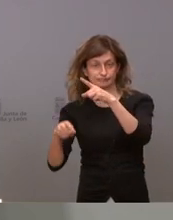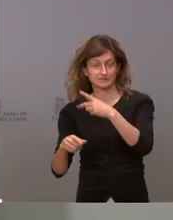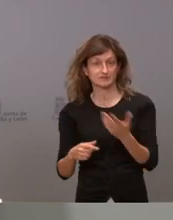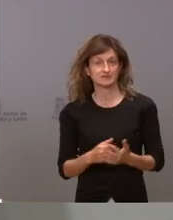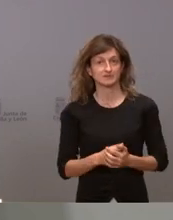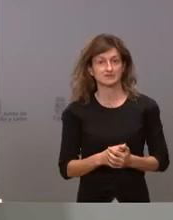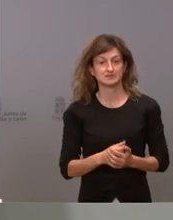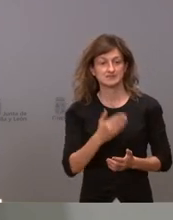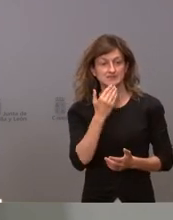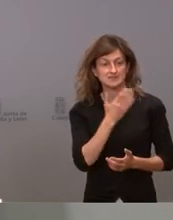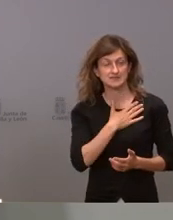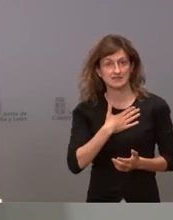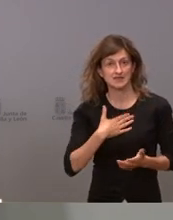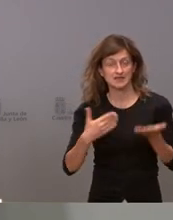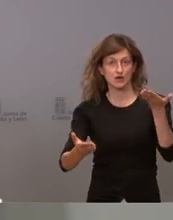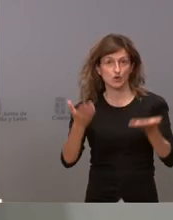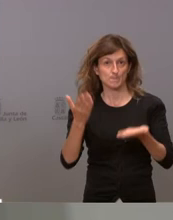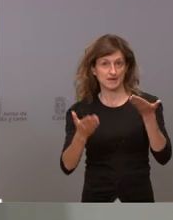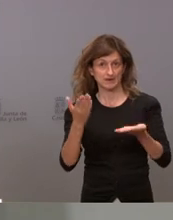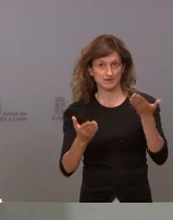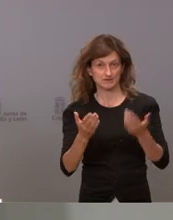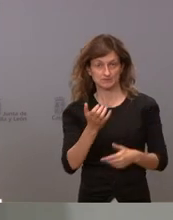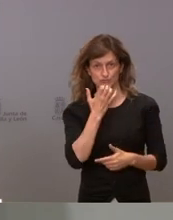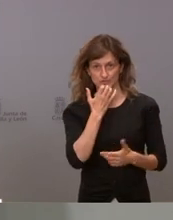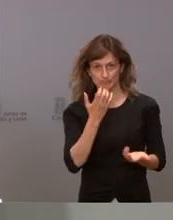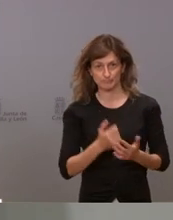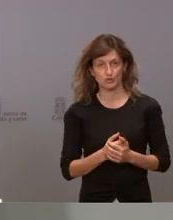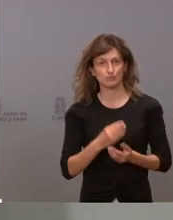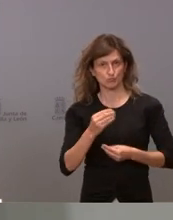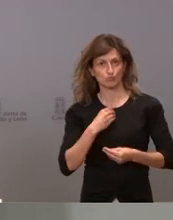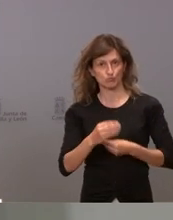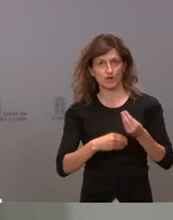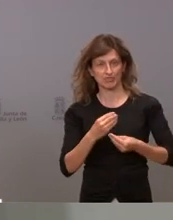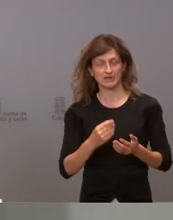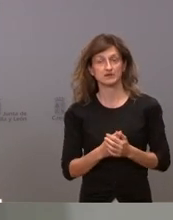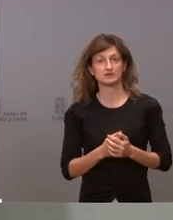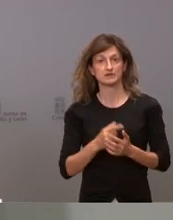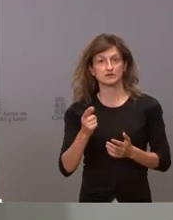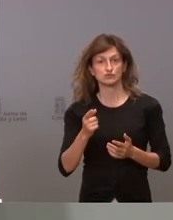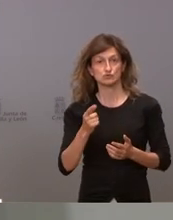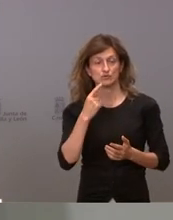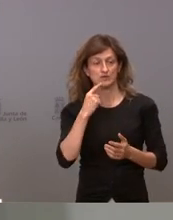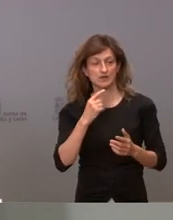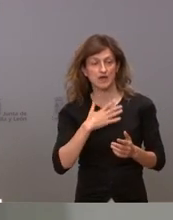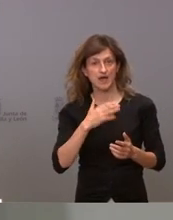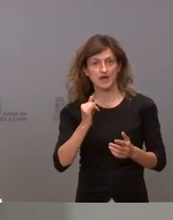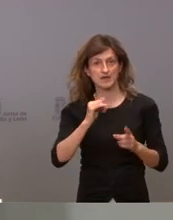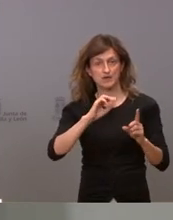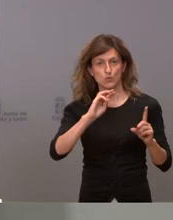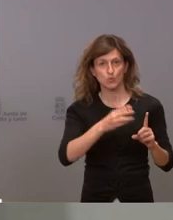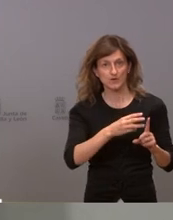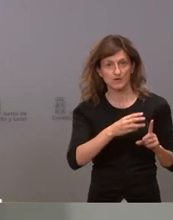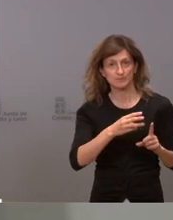quisiera hacer un ejercicio comparativo que se puede hacer yo les aconsejo que vayan a una página que nosotros usamos mucho que es